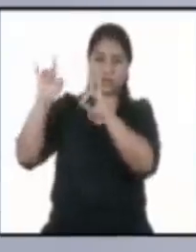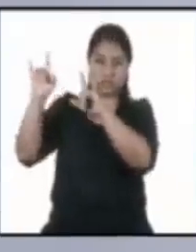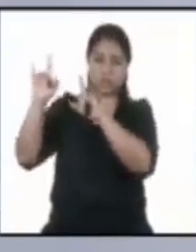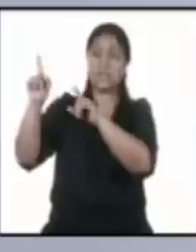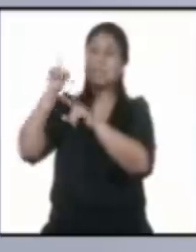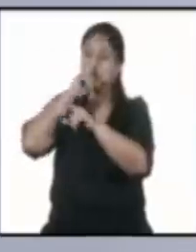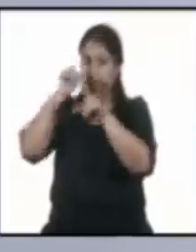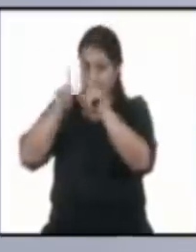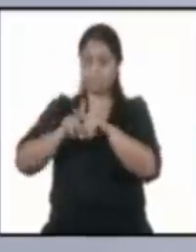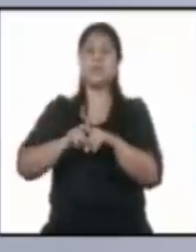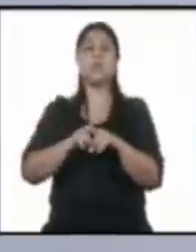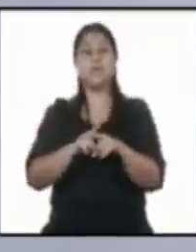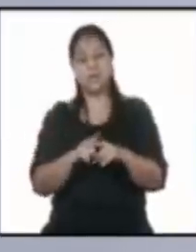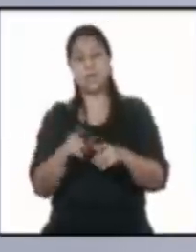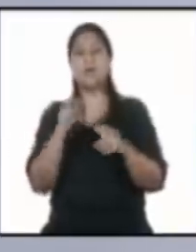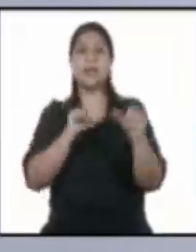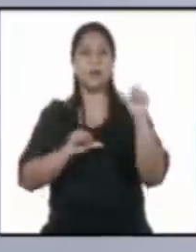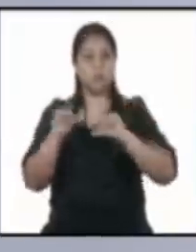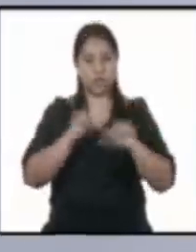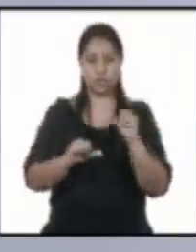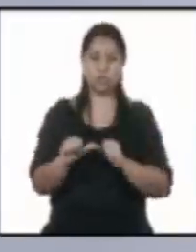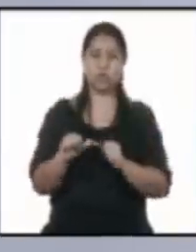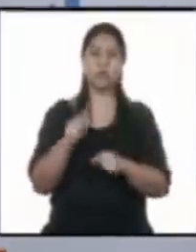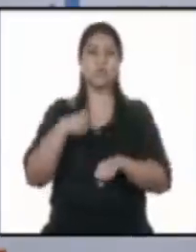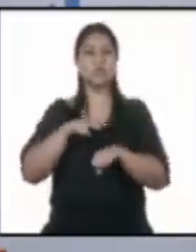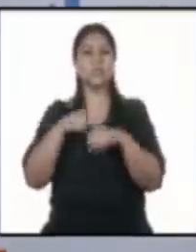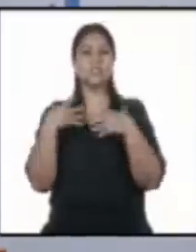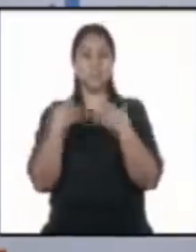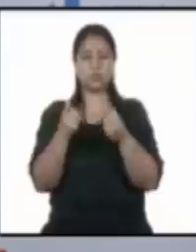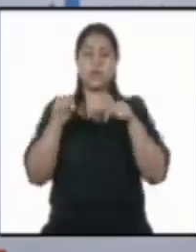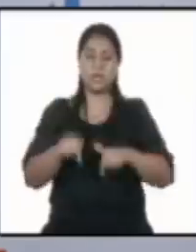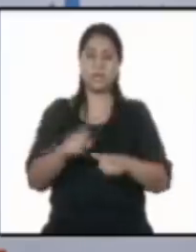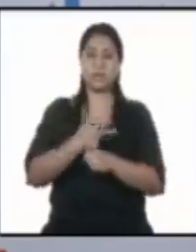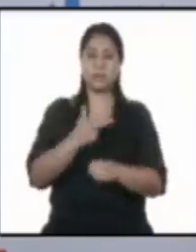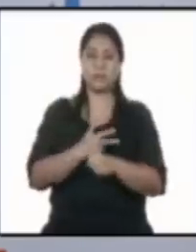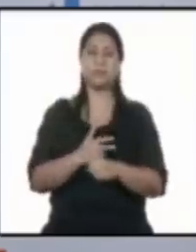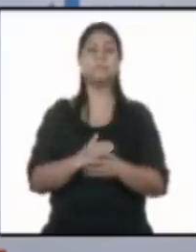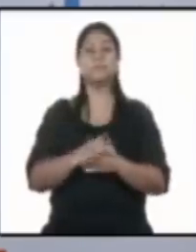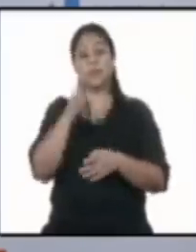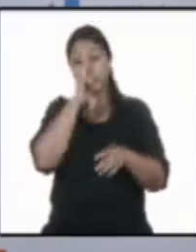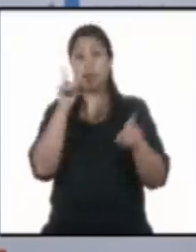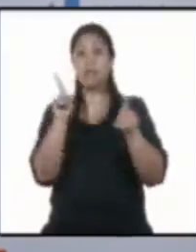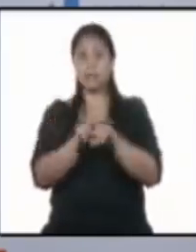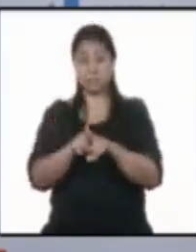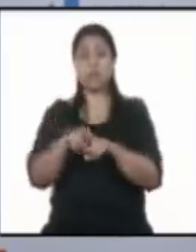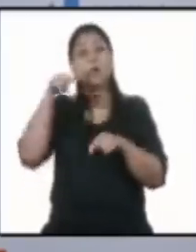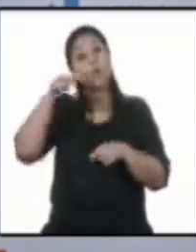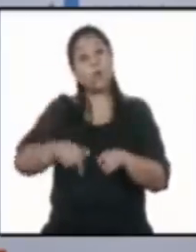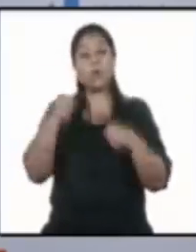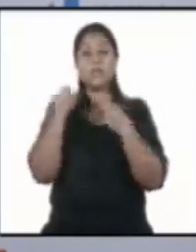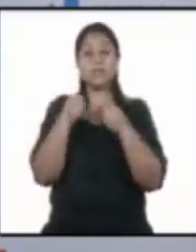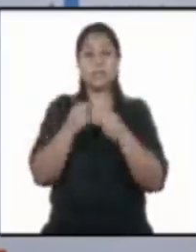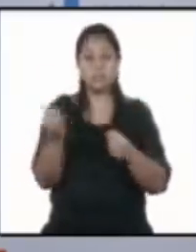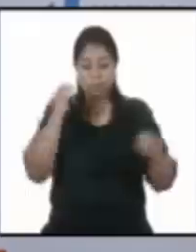Laboratorio Nacional de Salud, acá en nuestro país. También debo informar que hoy se realizó el embalaje